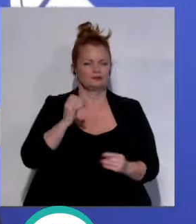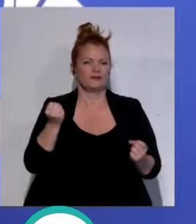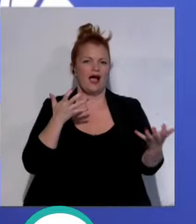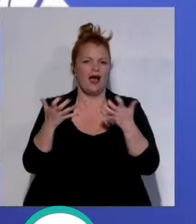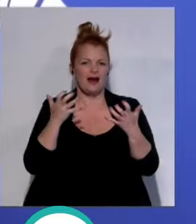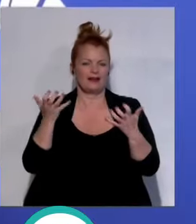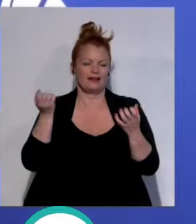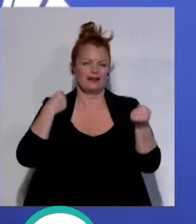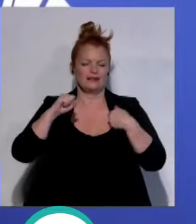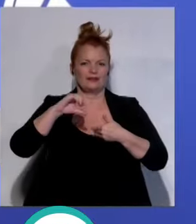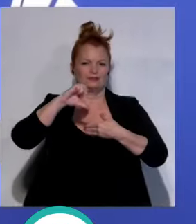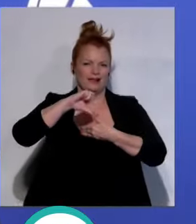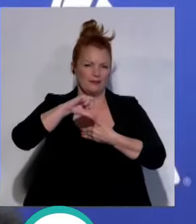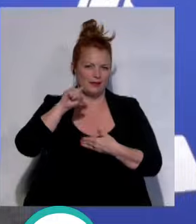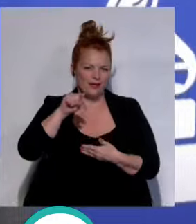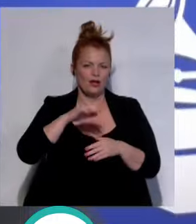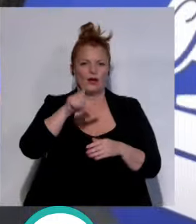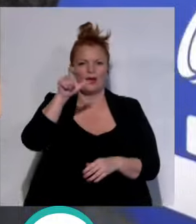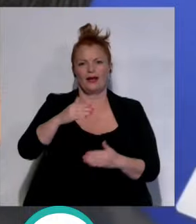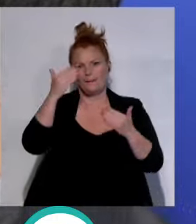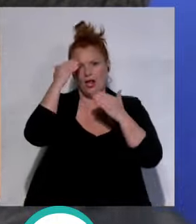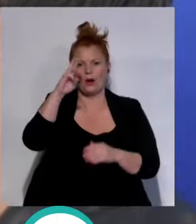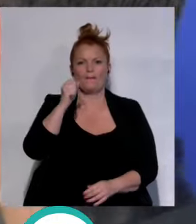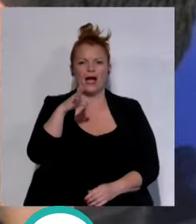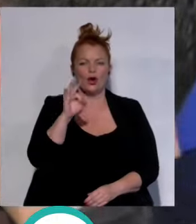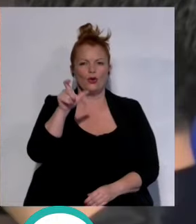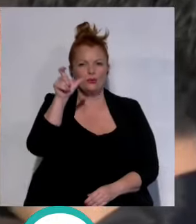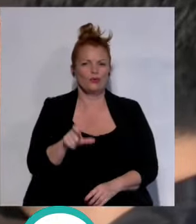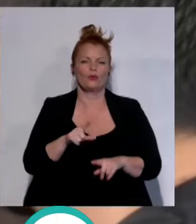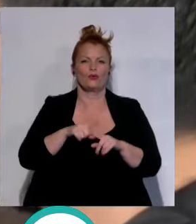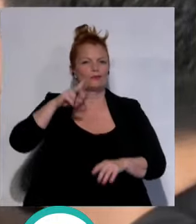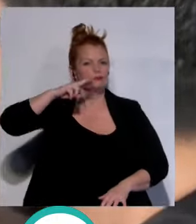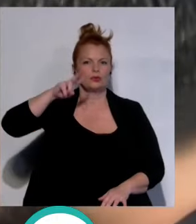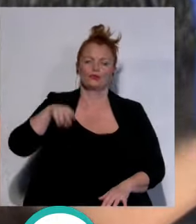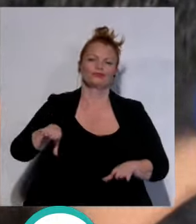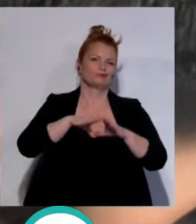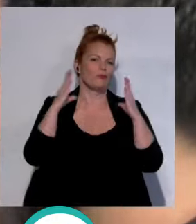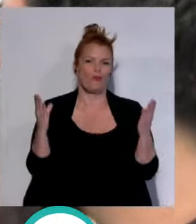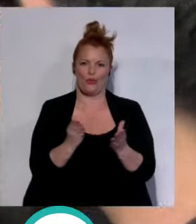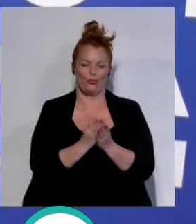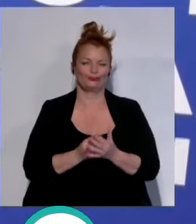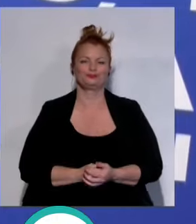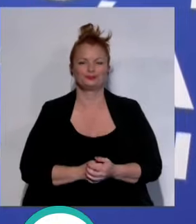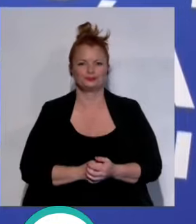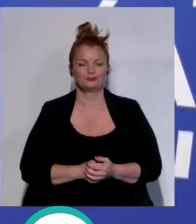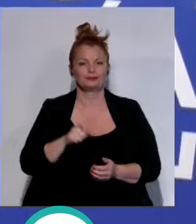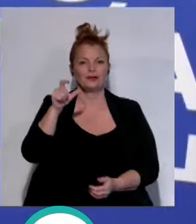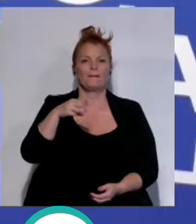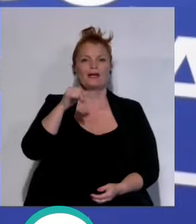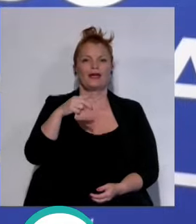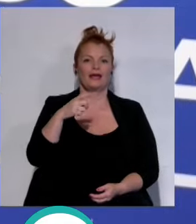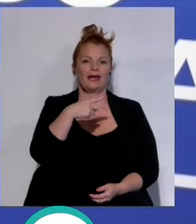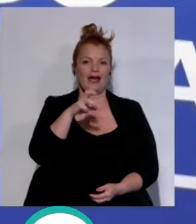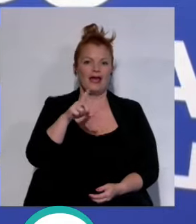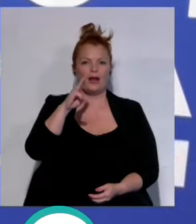homenaje al genio, a Paco, un nombre que se ganó a pulso, ser reconocido en todo el mundo sin añadir más. Miguel Poveda fue el